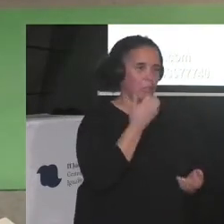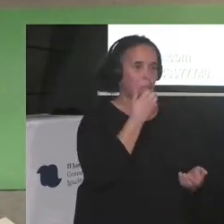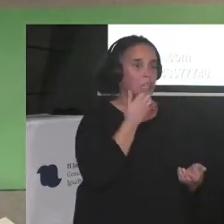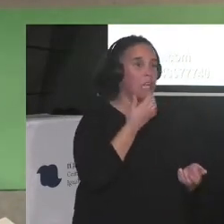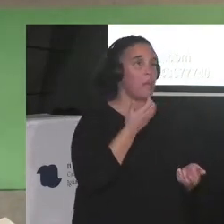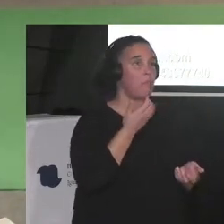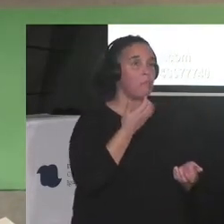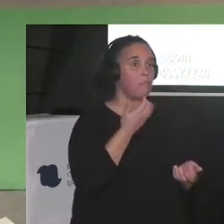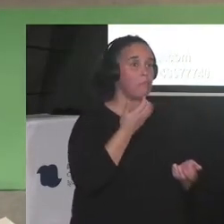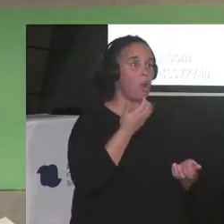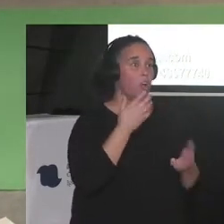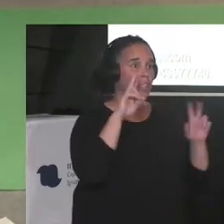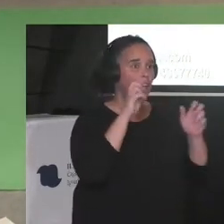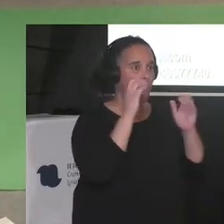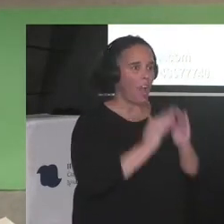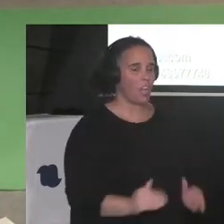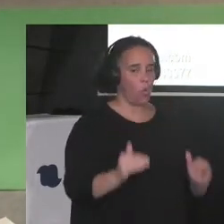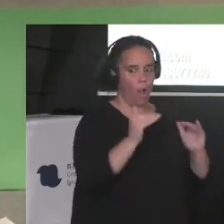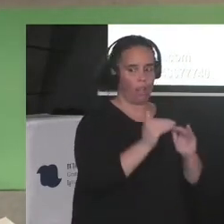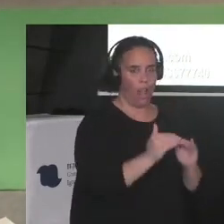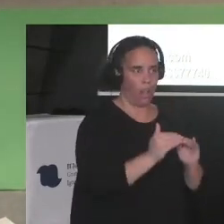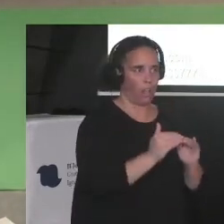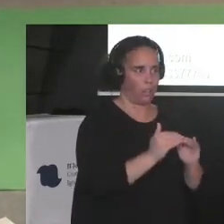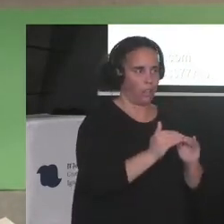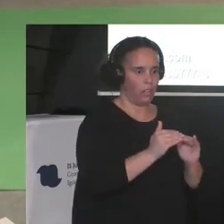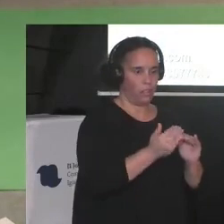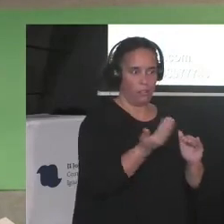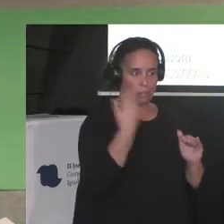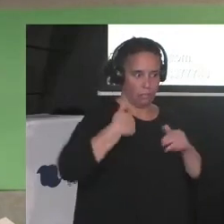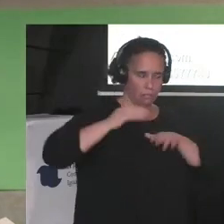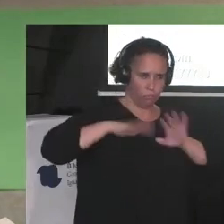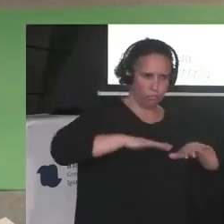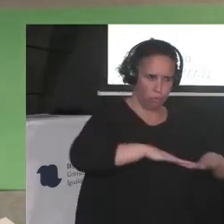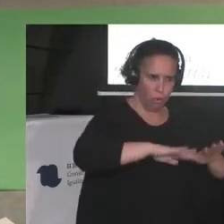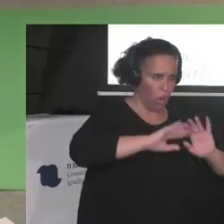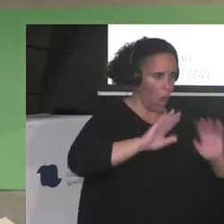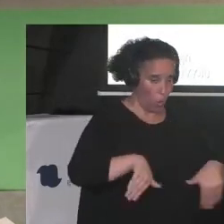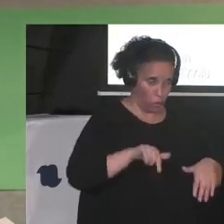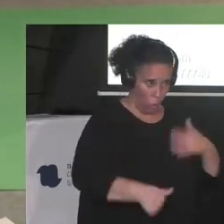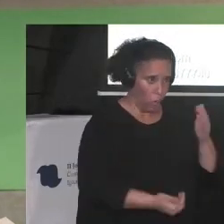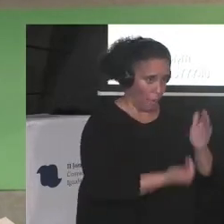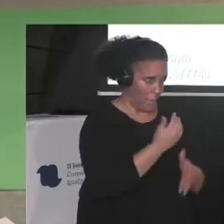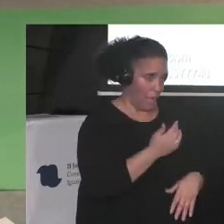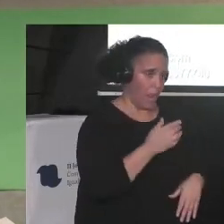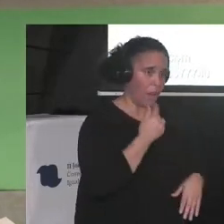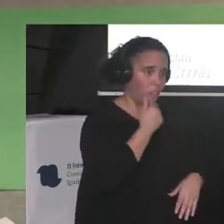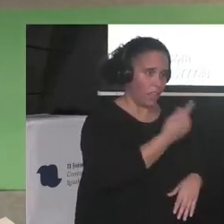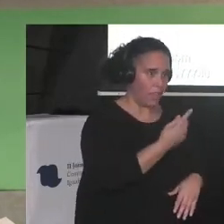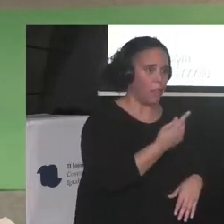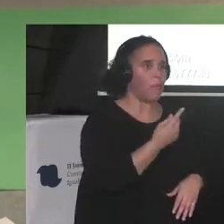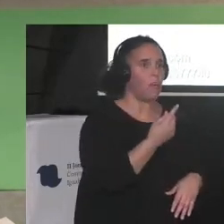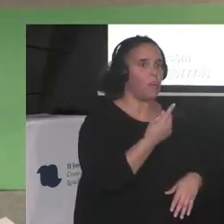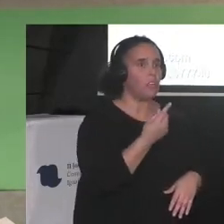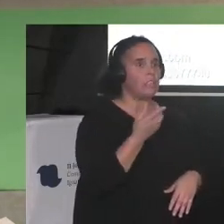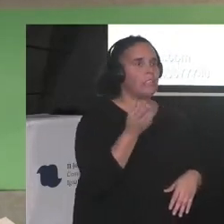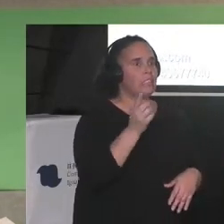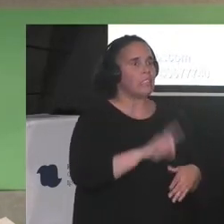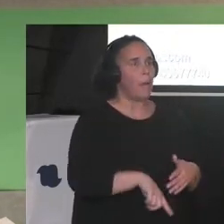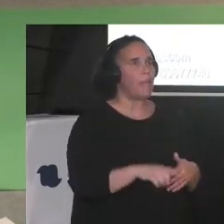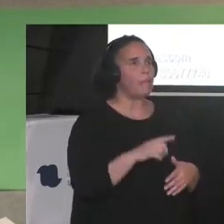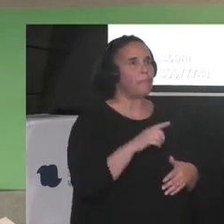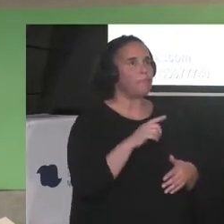el mundo, lo dijeron las compañeras al principio de la mañana, y que hayamos asomado nuestras cabezas por la puerta falsa,